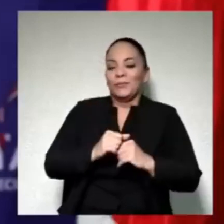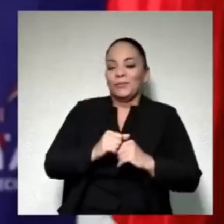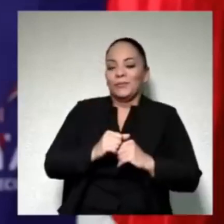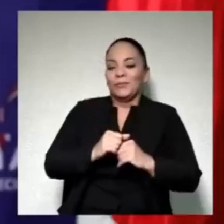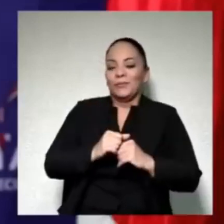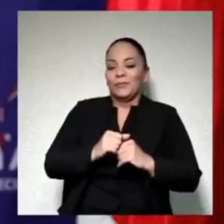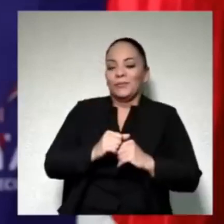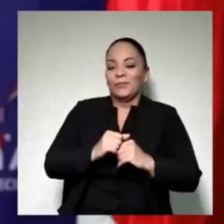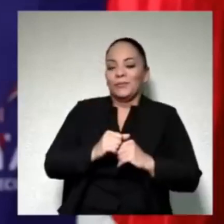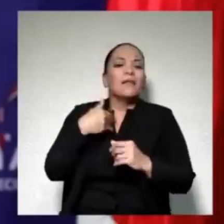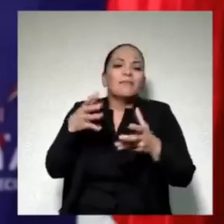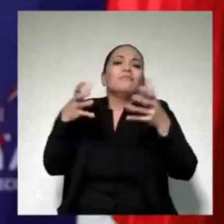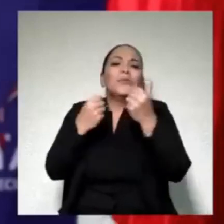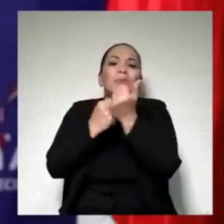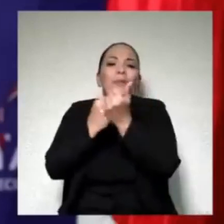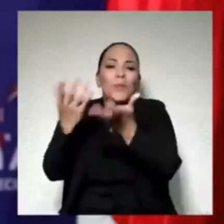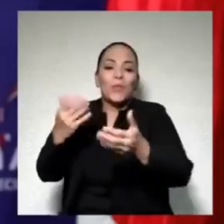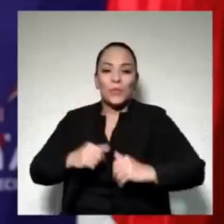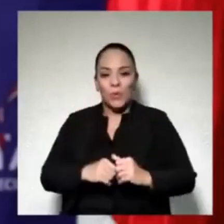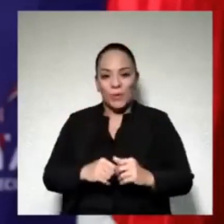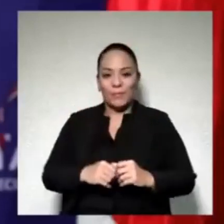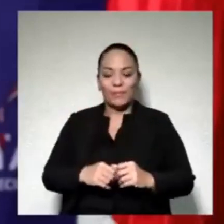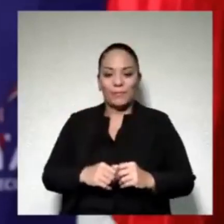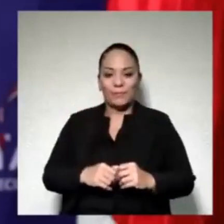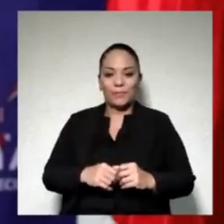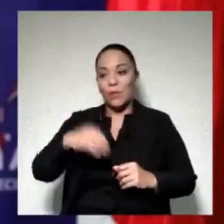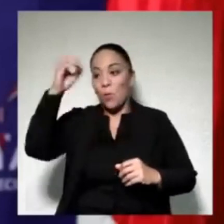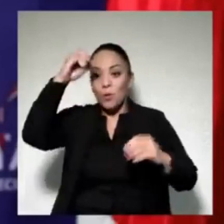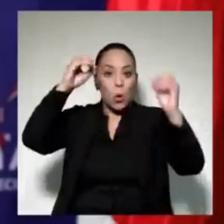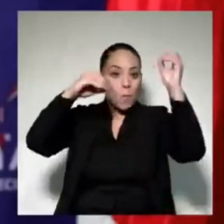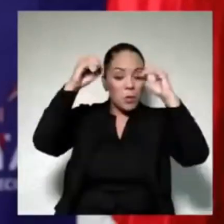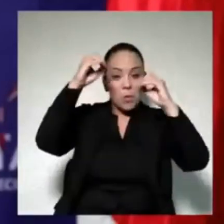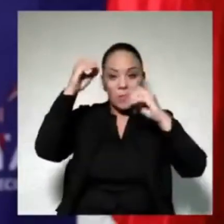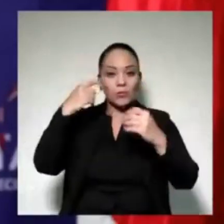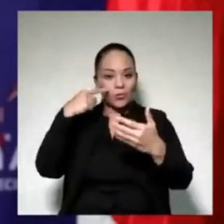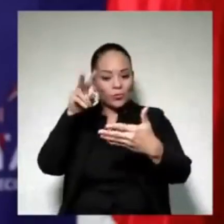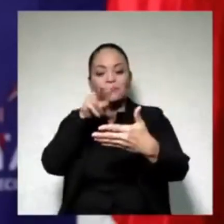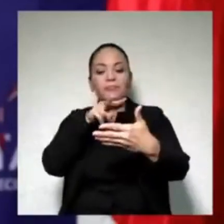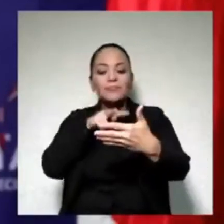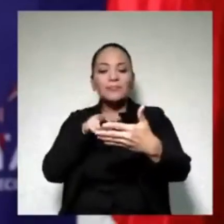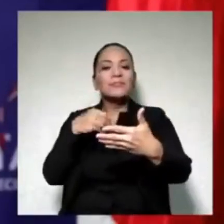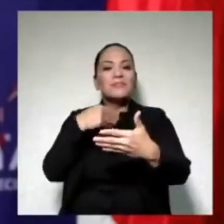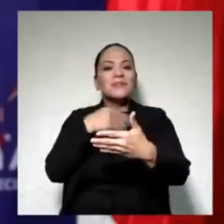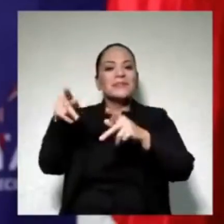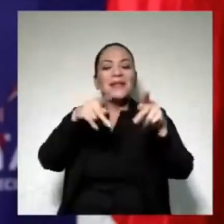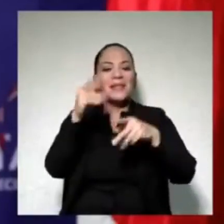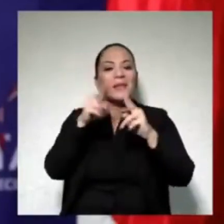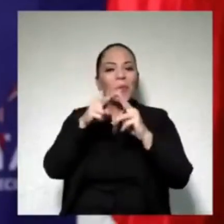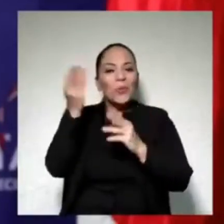enorme apoyo en los pulsos de opinión que nos llegan. Es una ministra que la conoce.